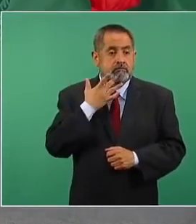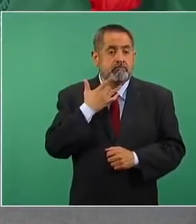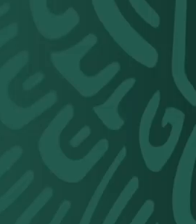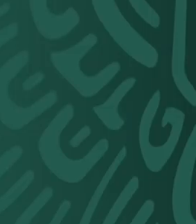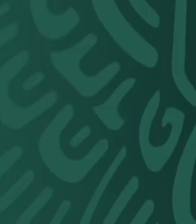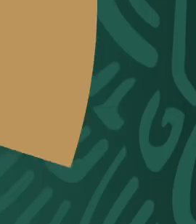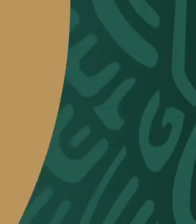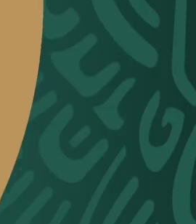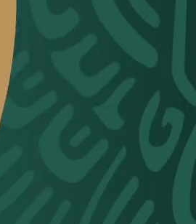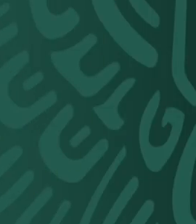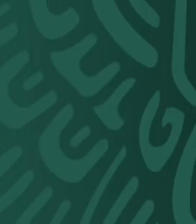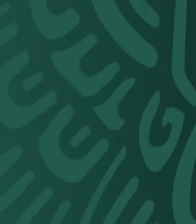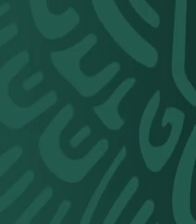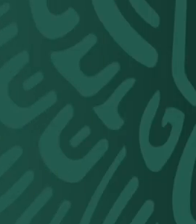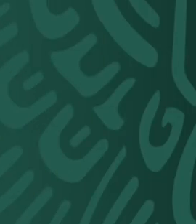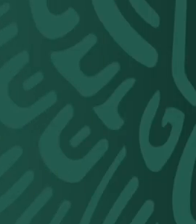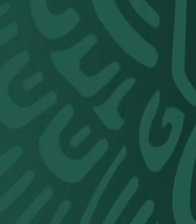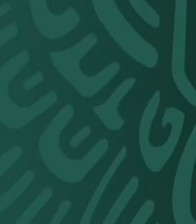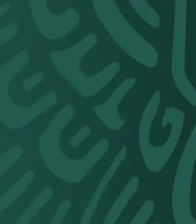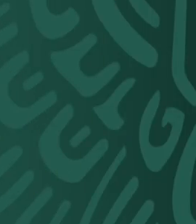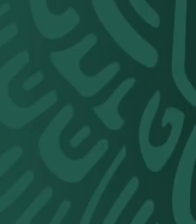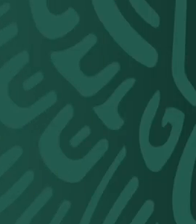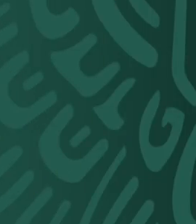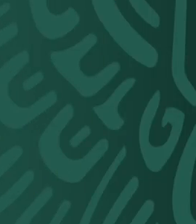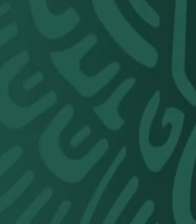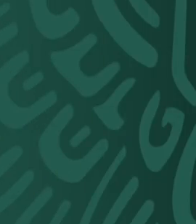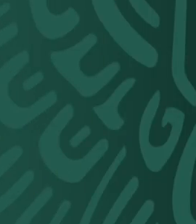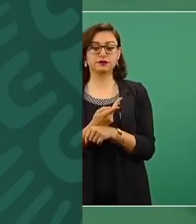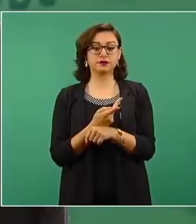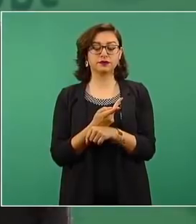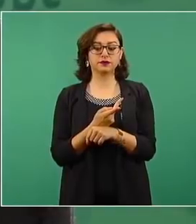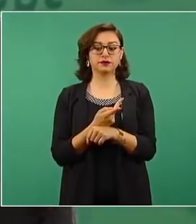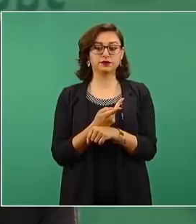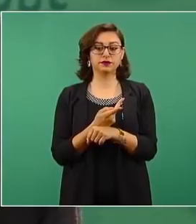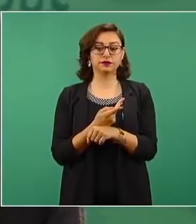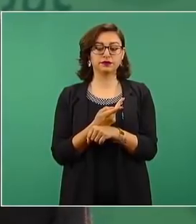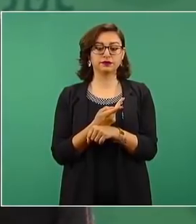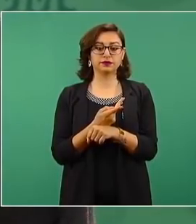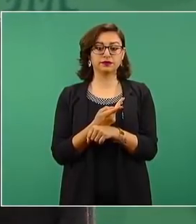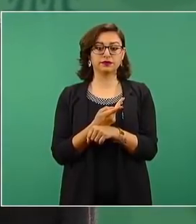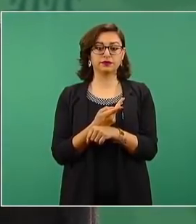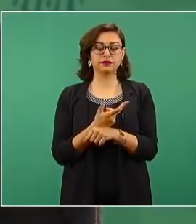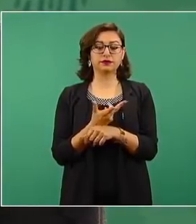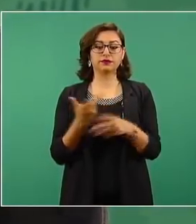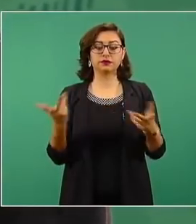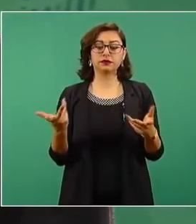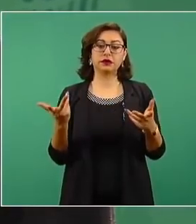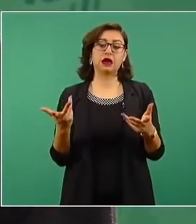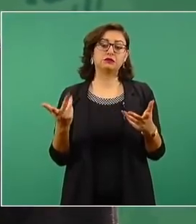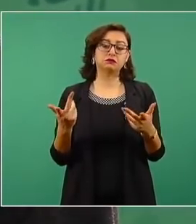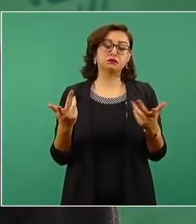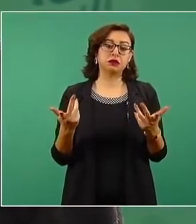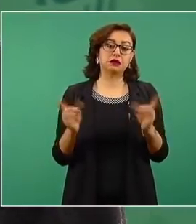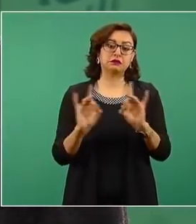Mujer. Aseguró que este gobierno siempre garantizará las libertades. Que no se cayó en la trampa de la violencia